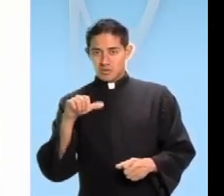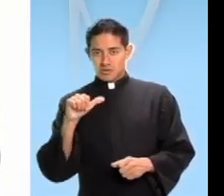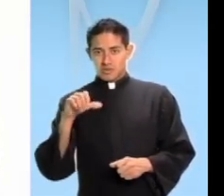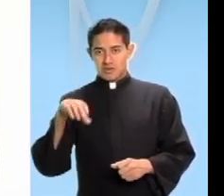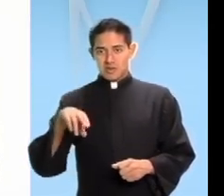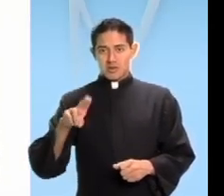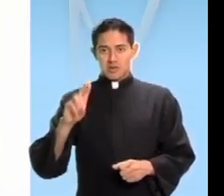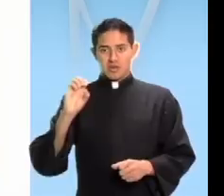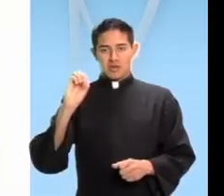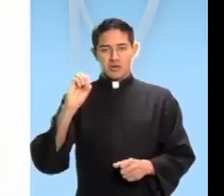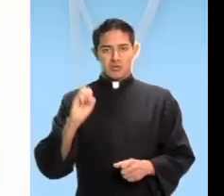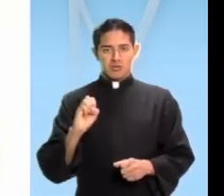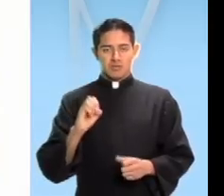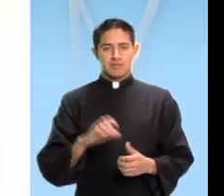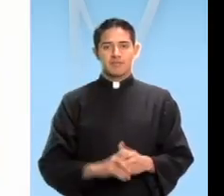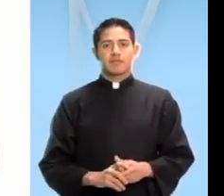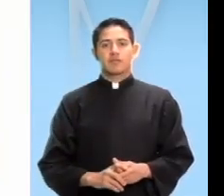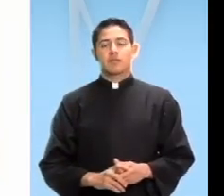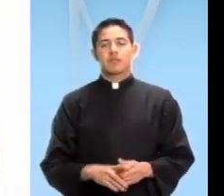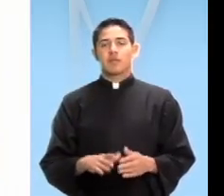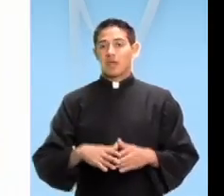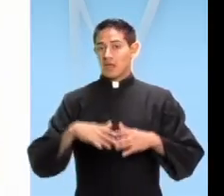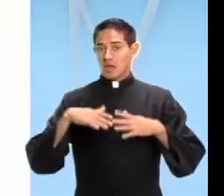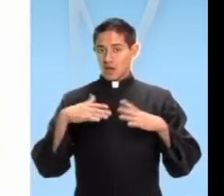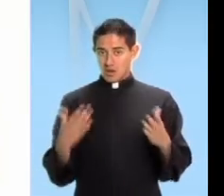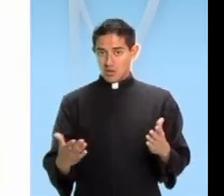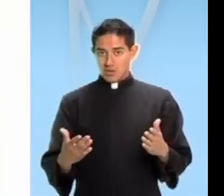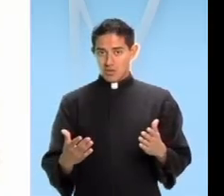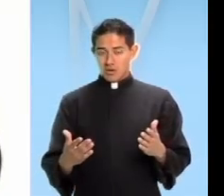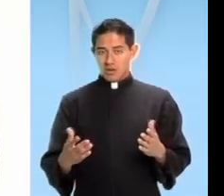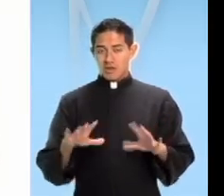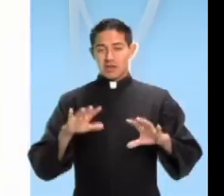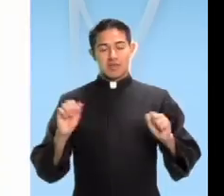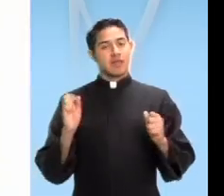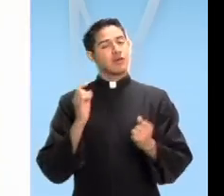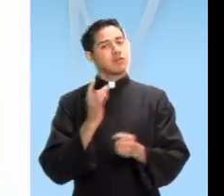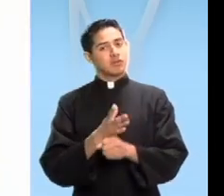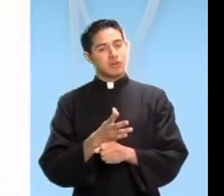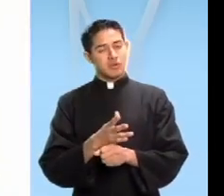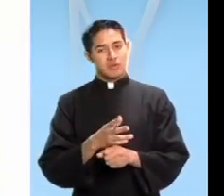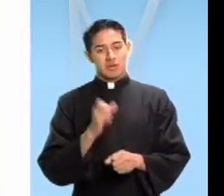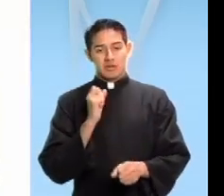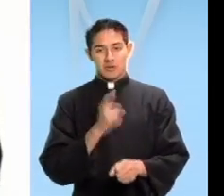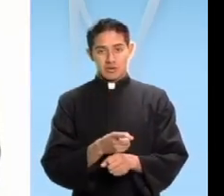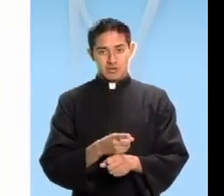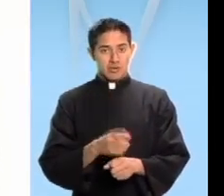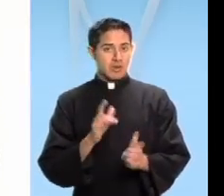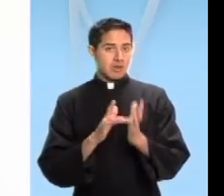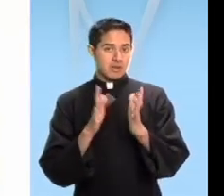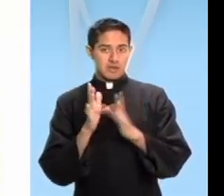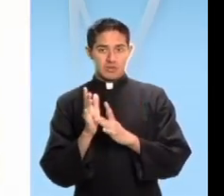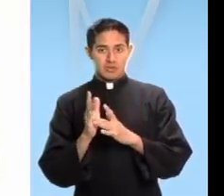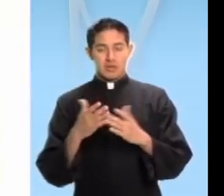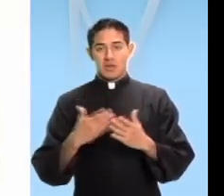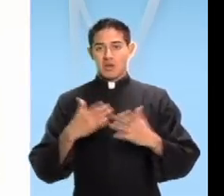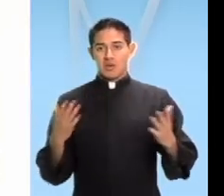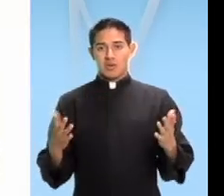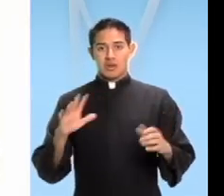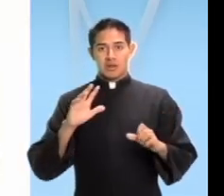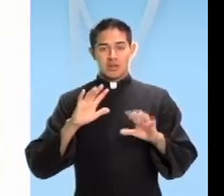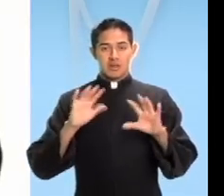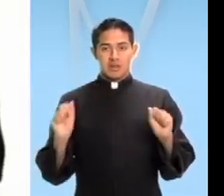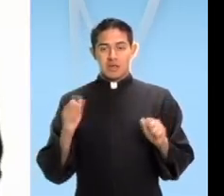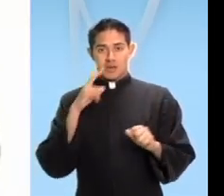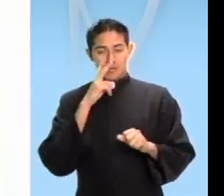Saqueo, ahora que ha encontrado a Jesús, ahora que ha conocido a Jesús, ha cambiado su manera de pensar,